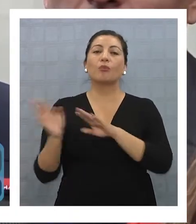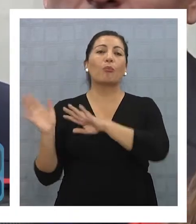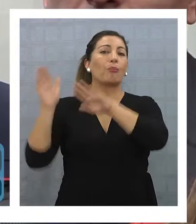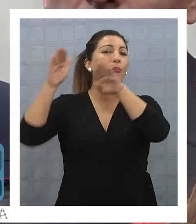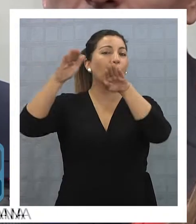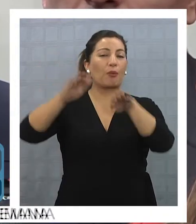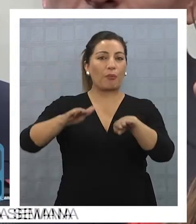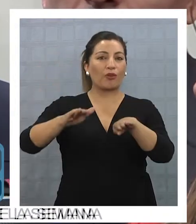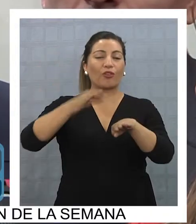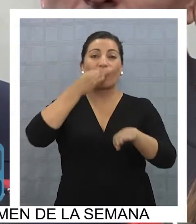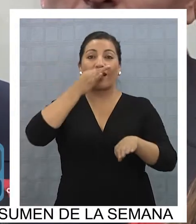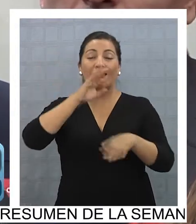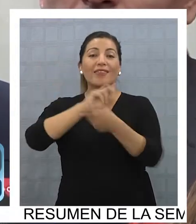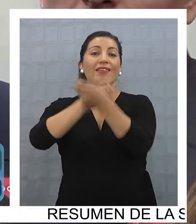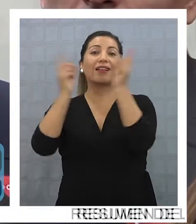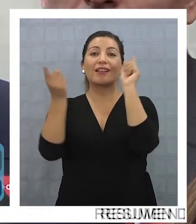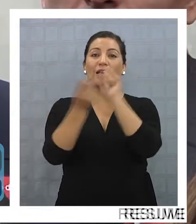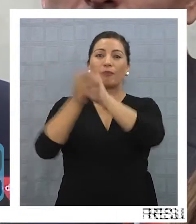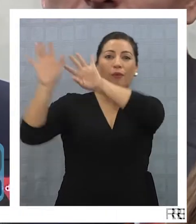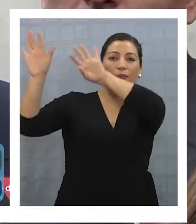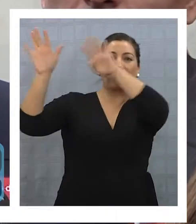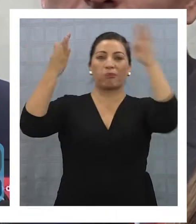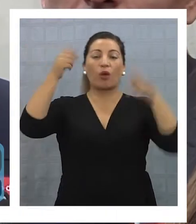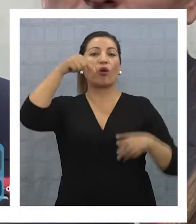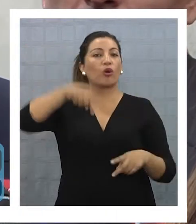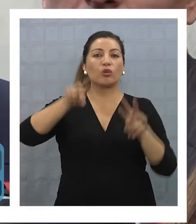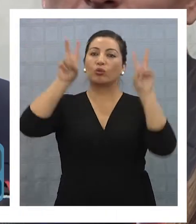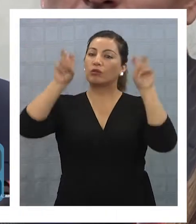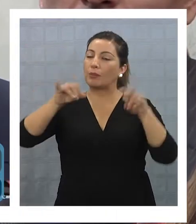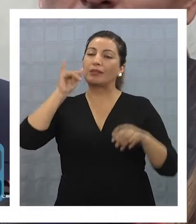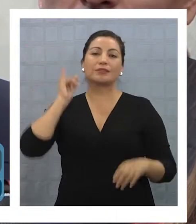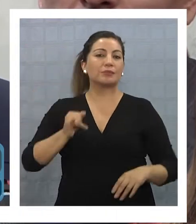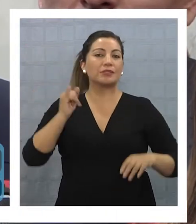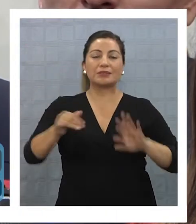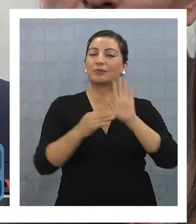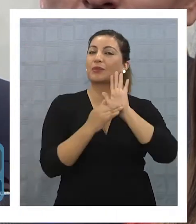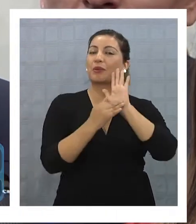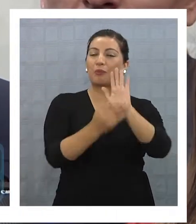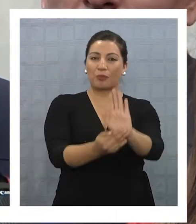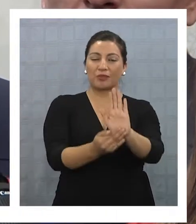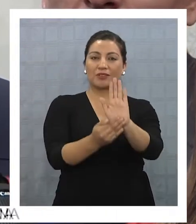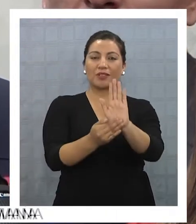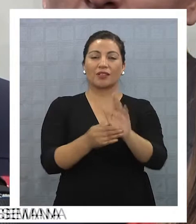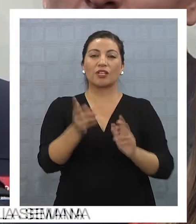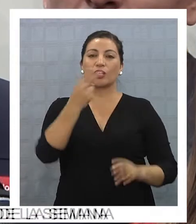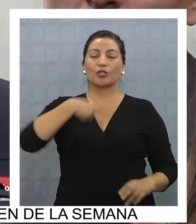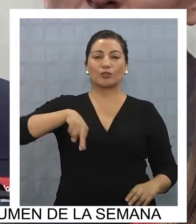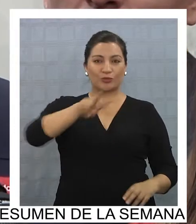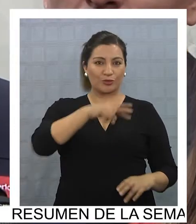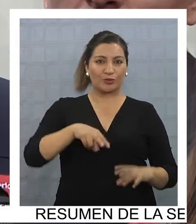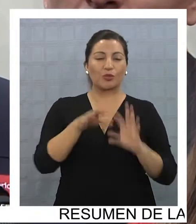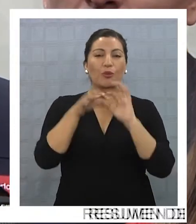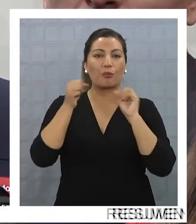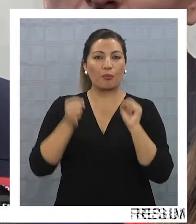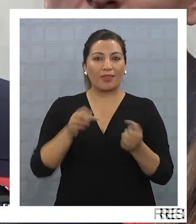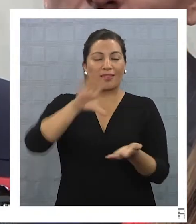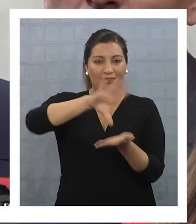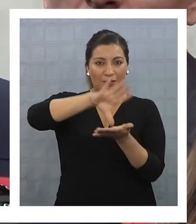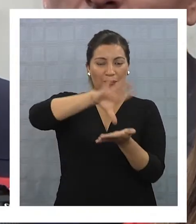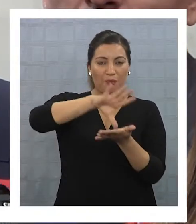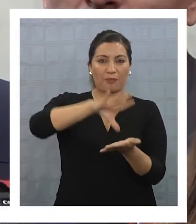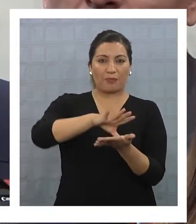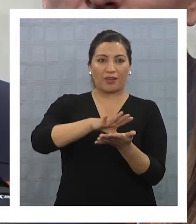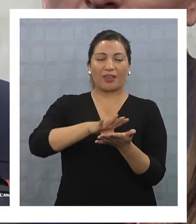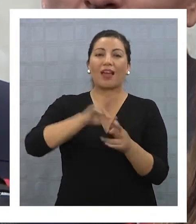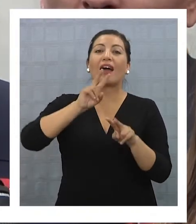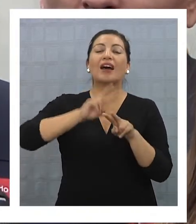contribución también al medio ambiente y al cambio climático. Que hoy día es un tema que está presente en el debate, que la coyuntura creo que es lo que nos hace es que nuestro país tiene